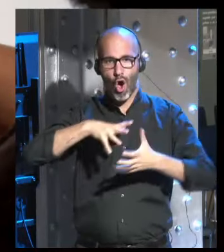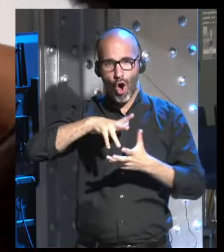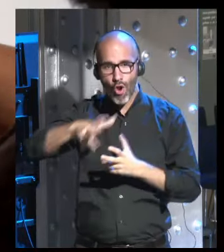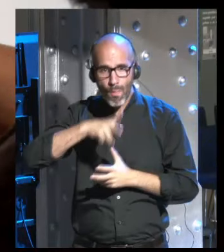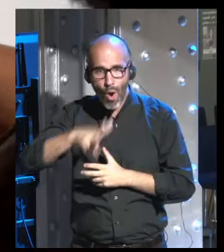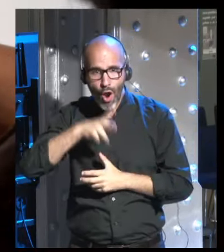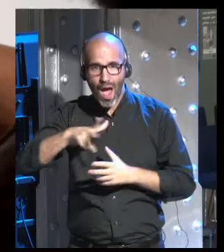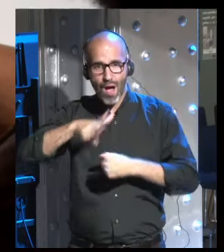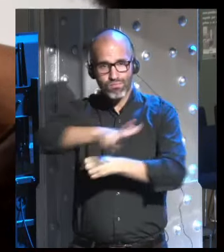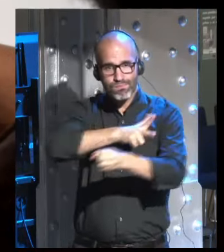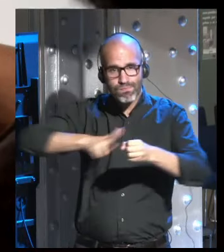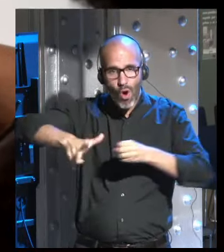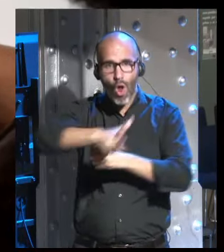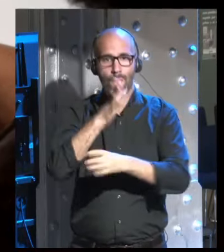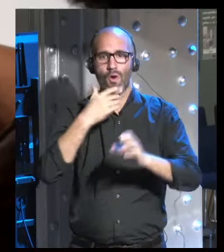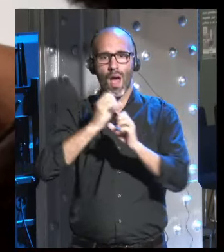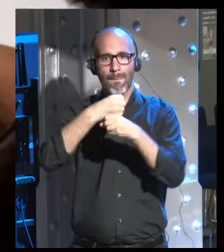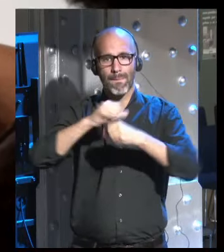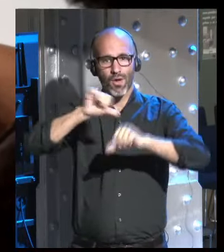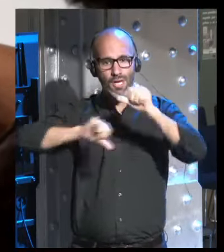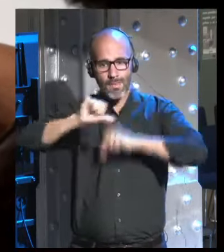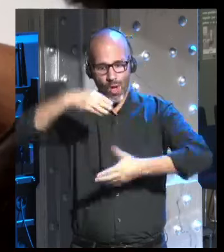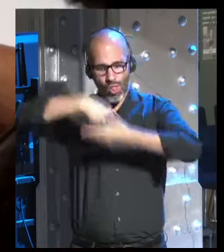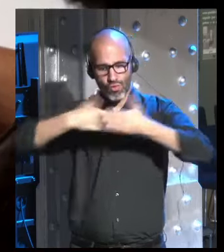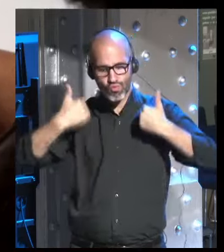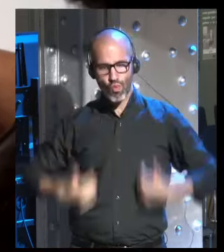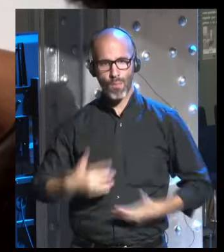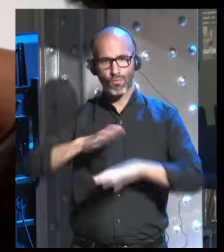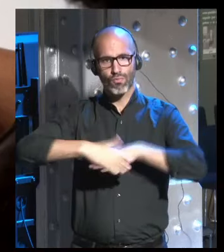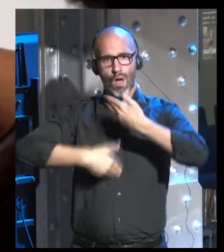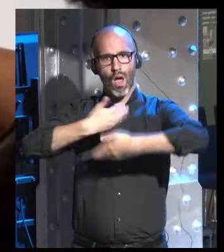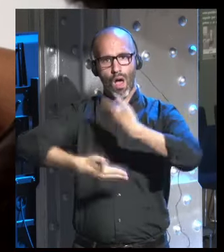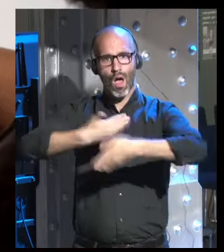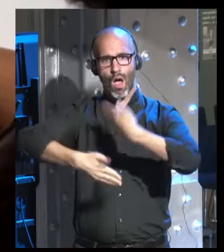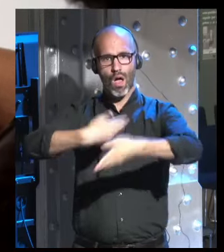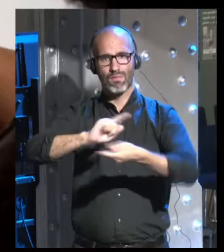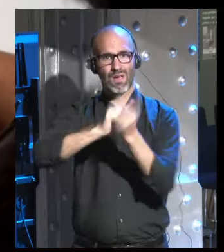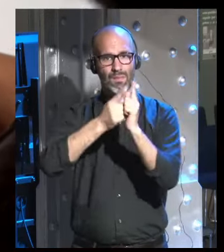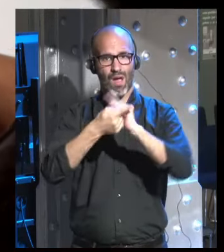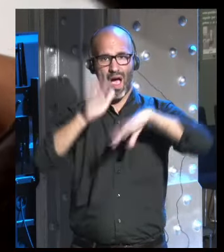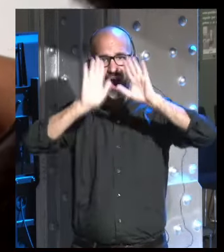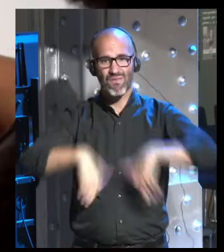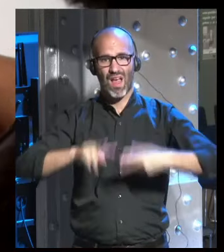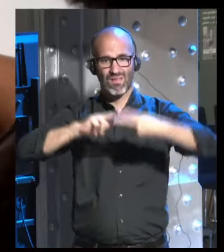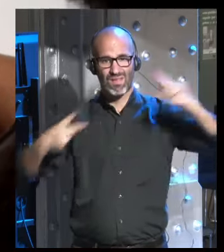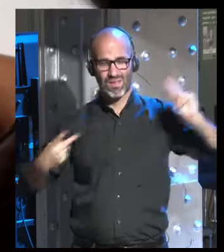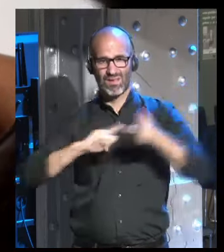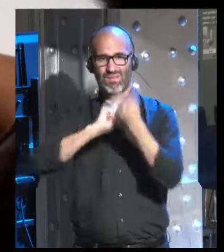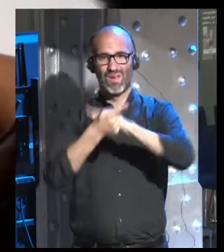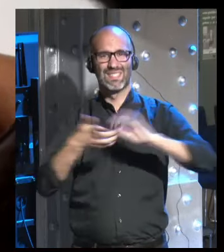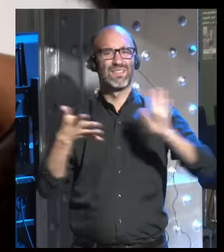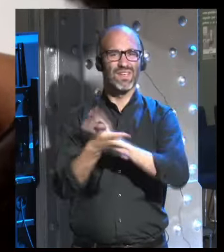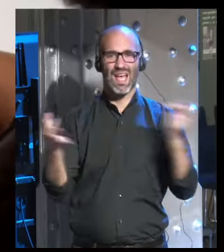en el sistema bioquímico. Y la idea, el concepto de la ingeniería biológica consiste en